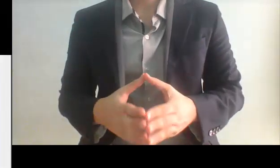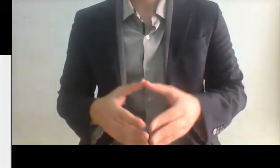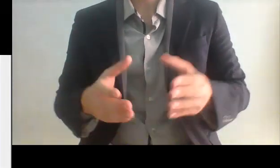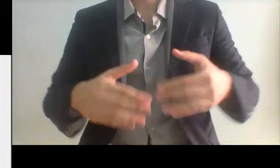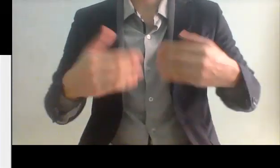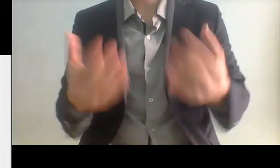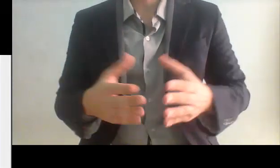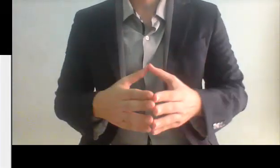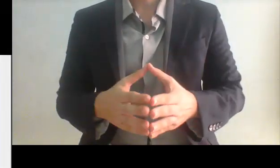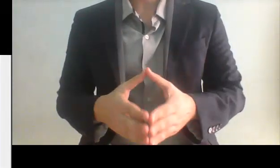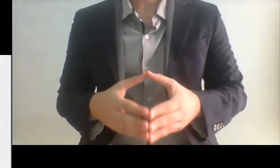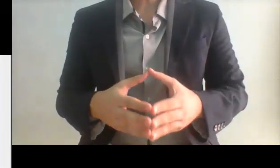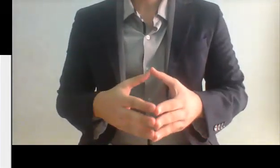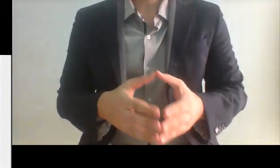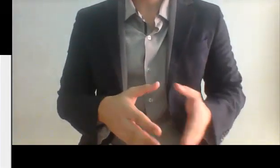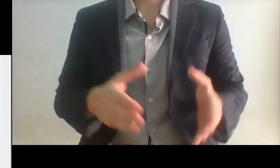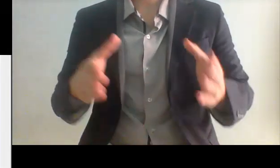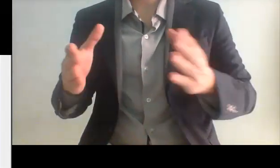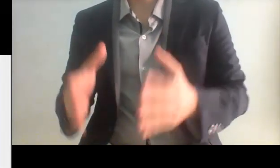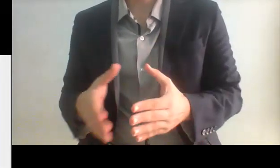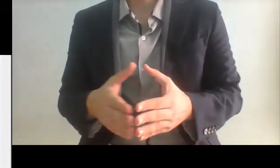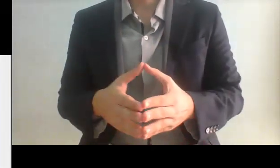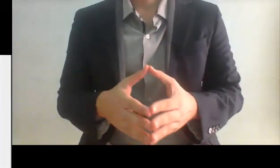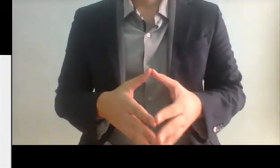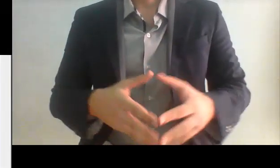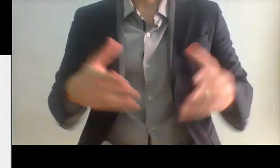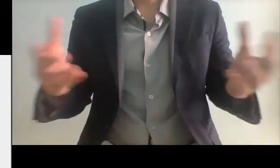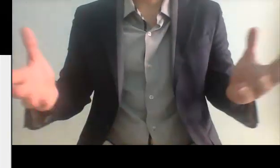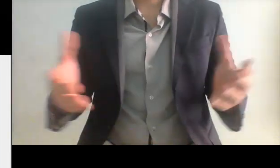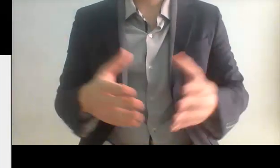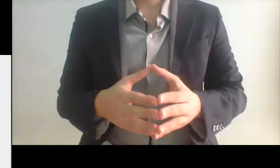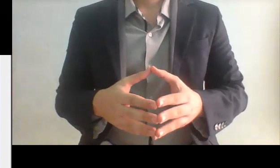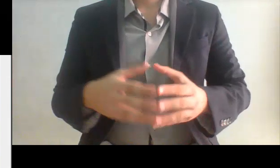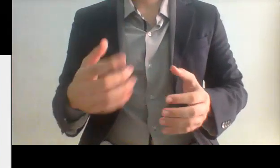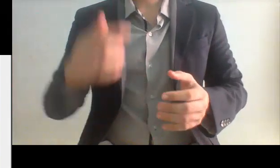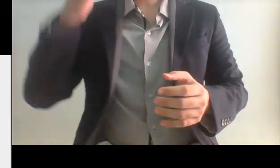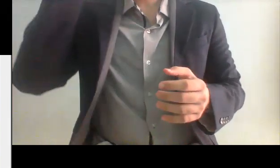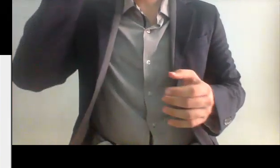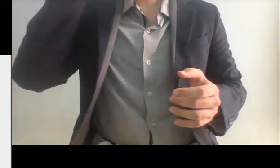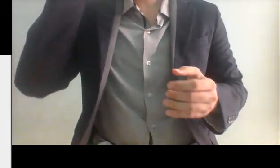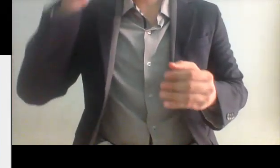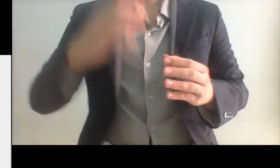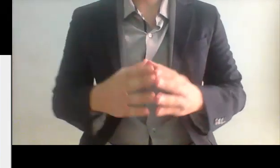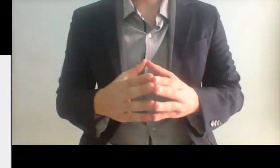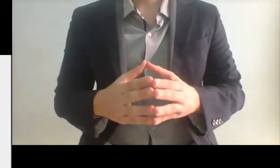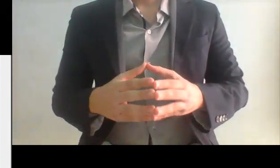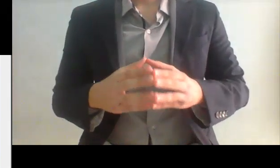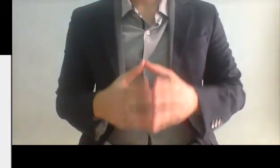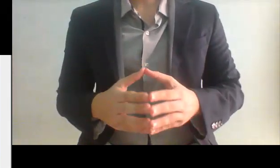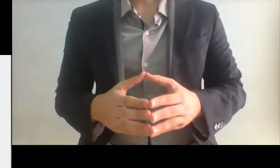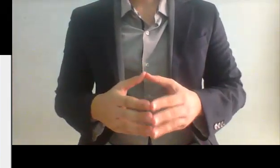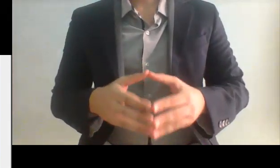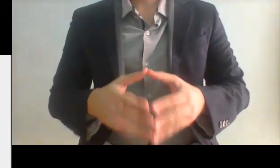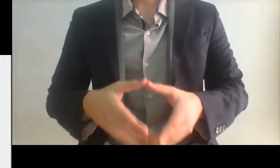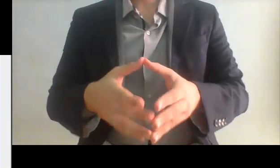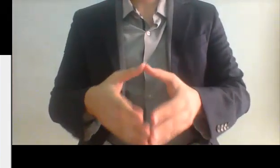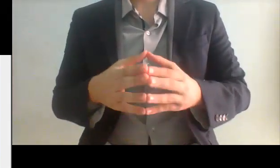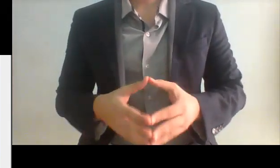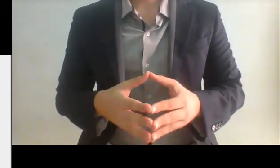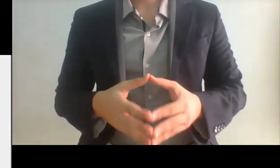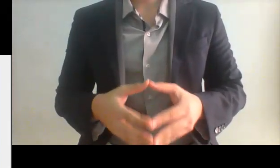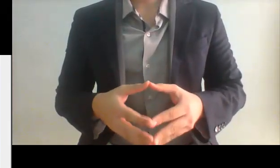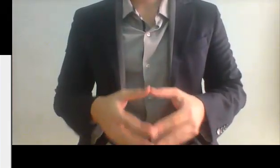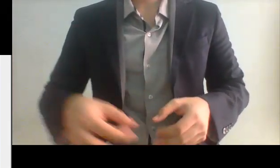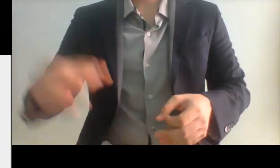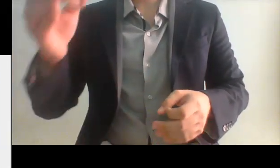me refiero que es Vanessa Rubio la cual es una senadora por parte del PRI que en este momento está diciendo señores yo me voy